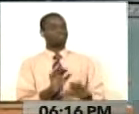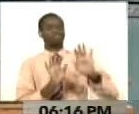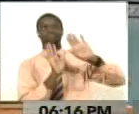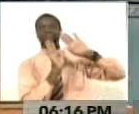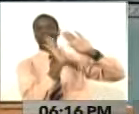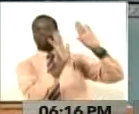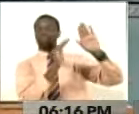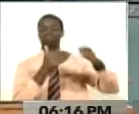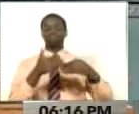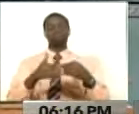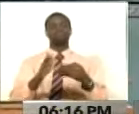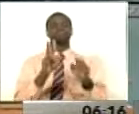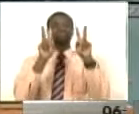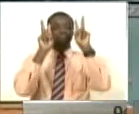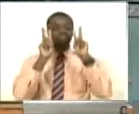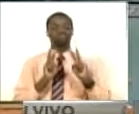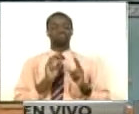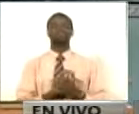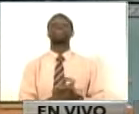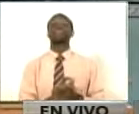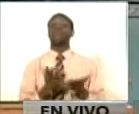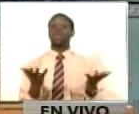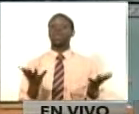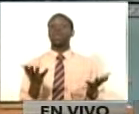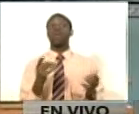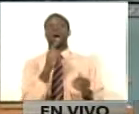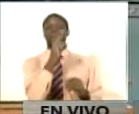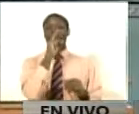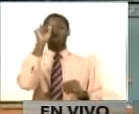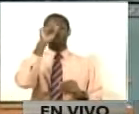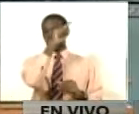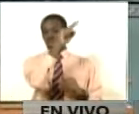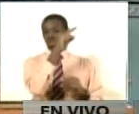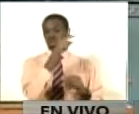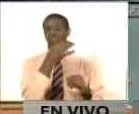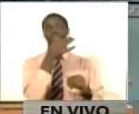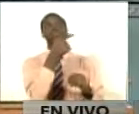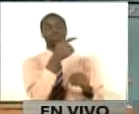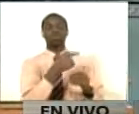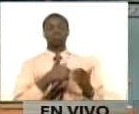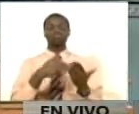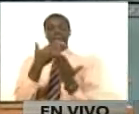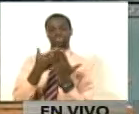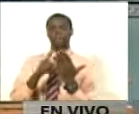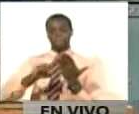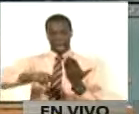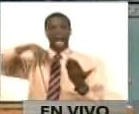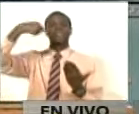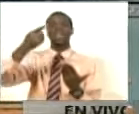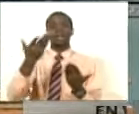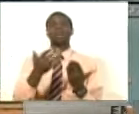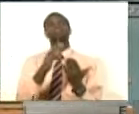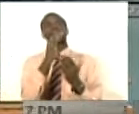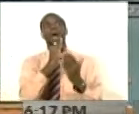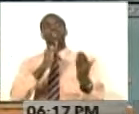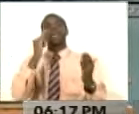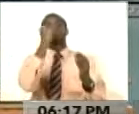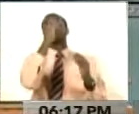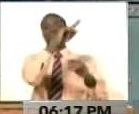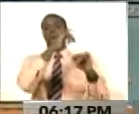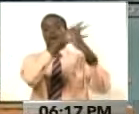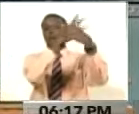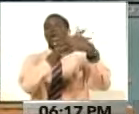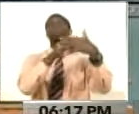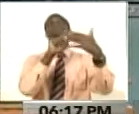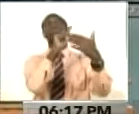mañana, tal como lo ha instruido el presidente Nicolás Maduro, presentaremos la Carta de Denuncia a la Organización de Estados Americanos